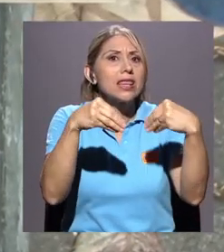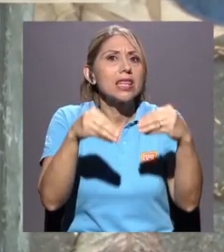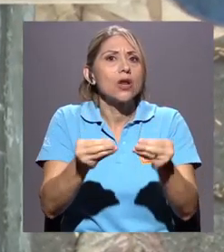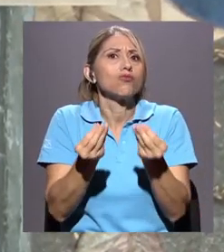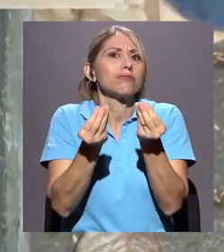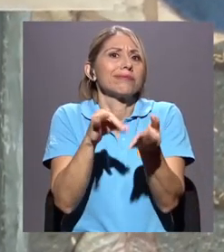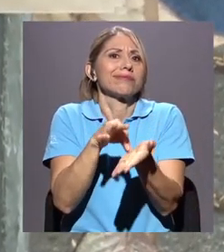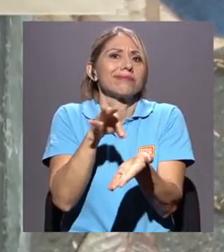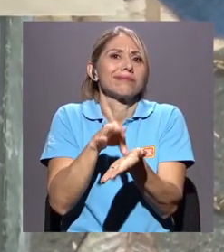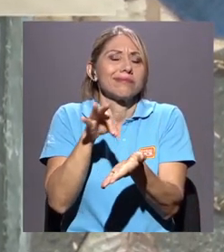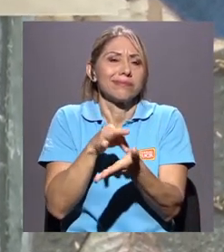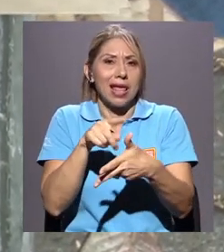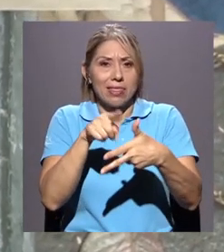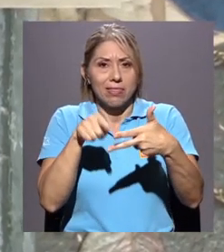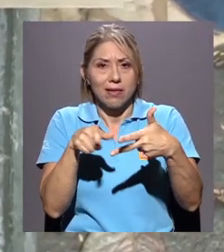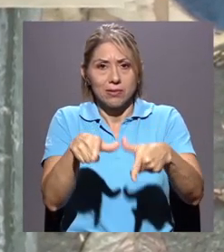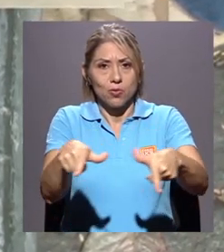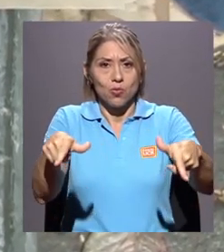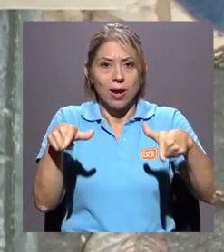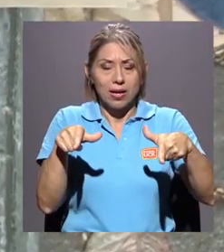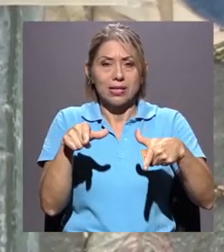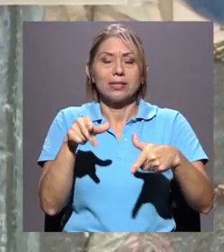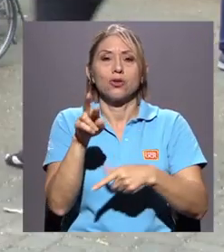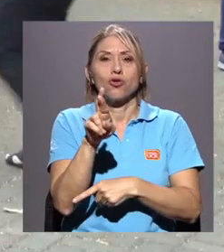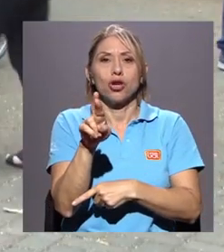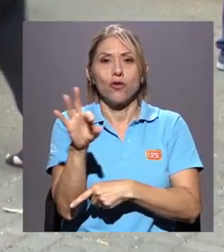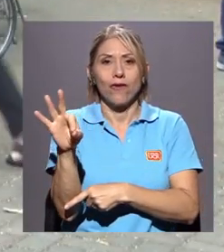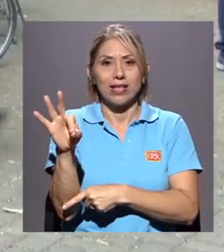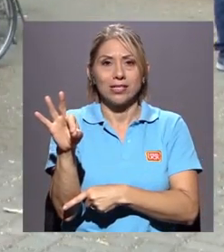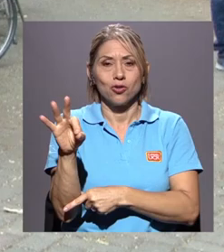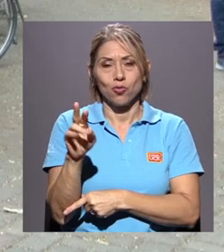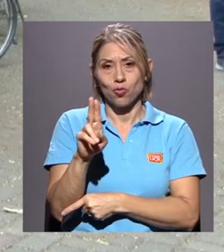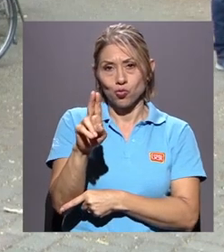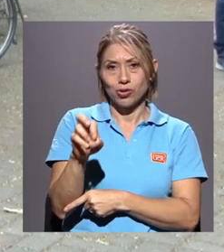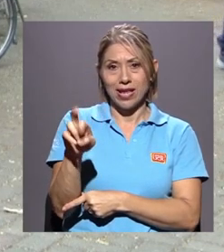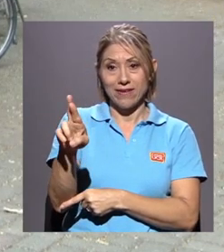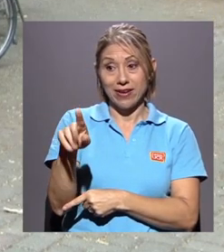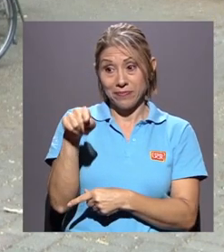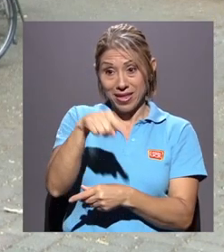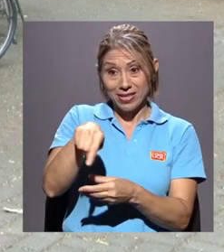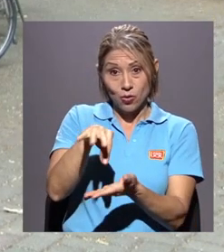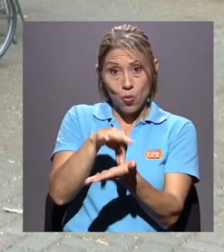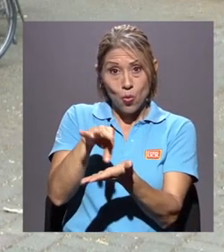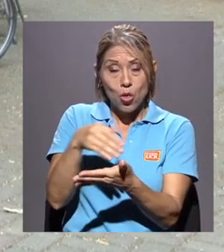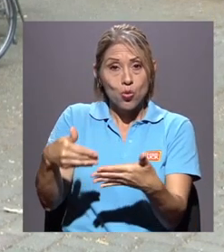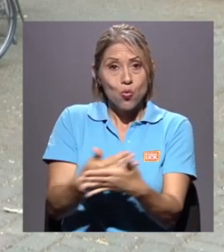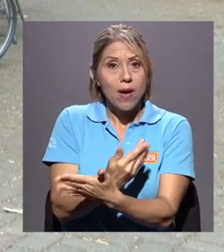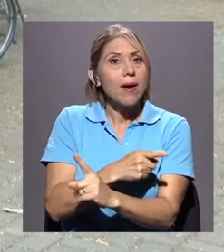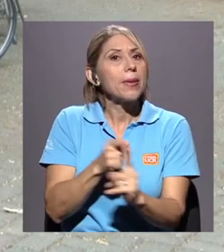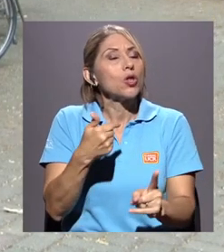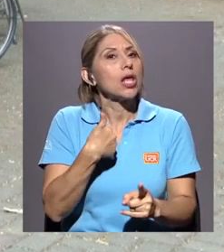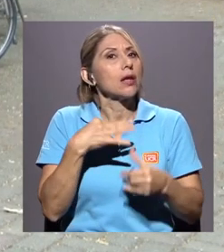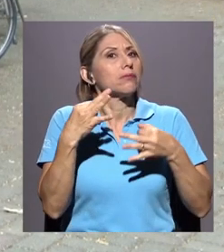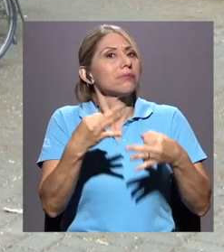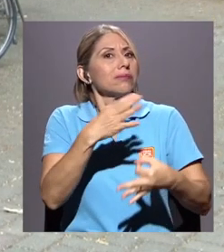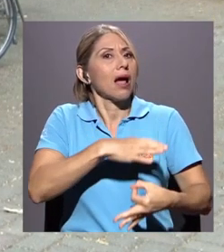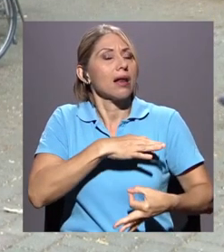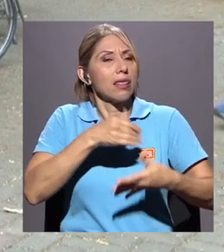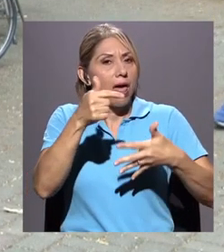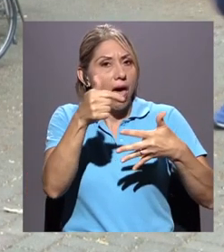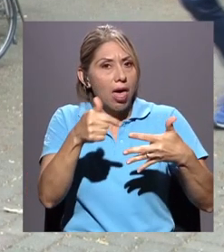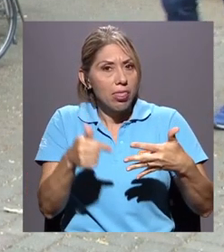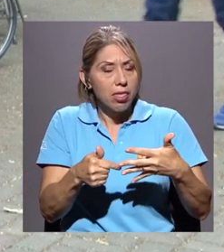en tres puntos de la sede de Rodrigo Facio. Aunque la cosecha es nueva, cuenta con alta calidad nutricional y los debidos controles legales y